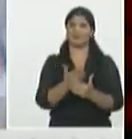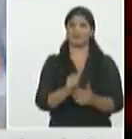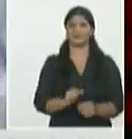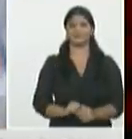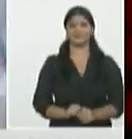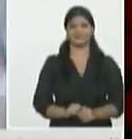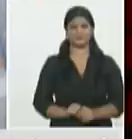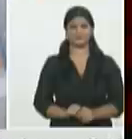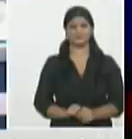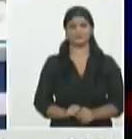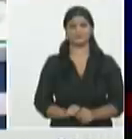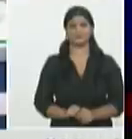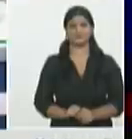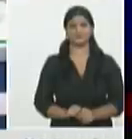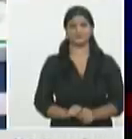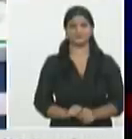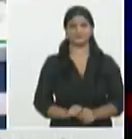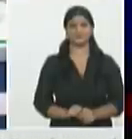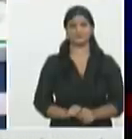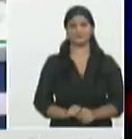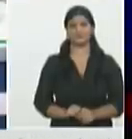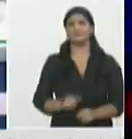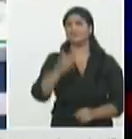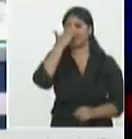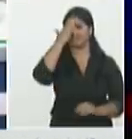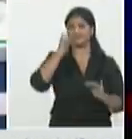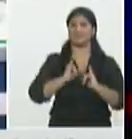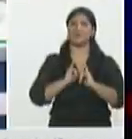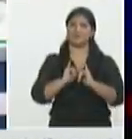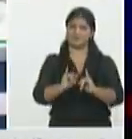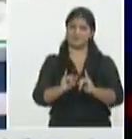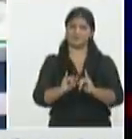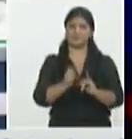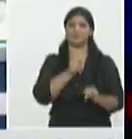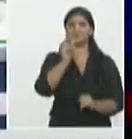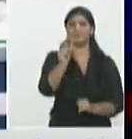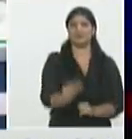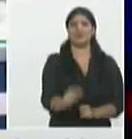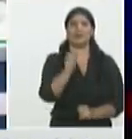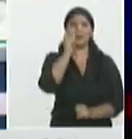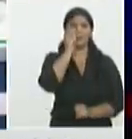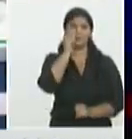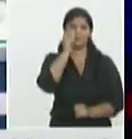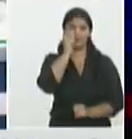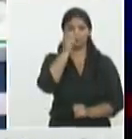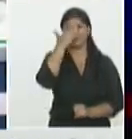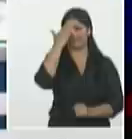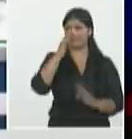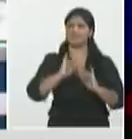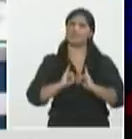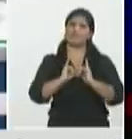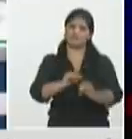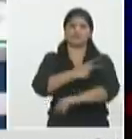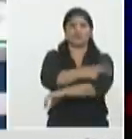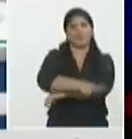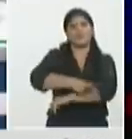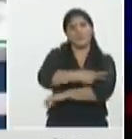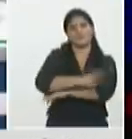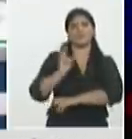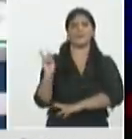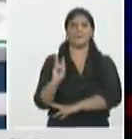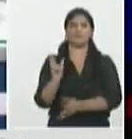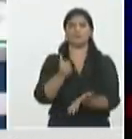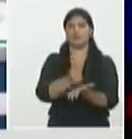próximo encuentro gracias Gianni López Brito nuestro corresponsal en la República Bolivariana de Venezuela